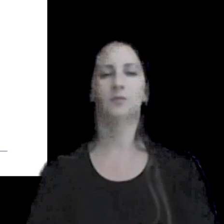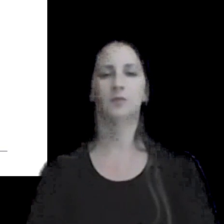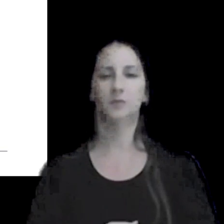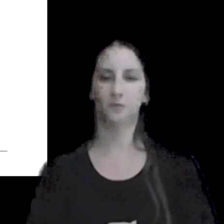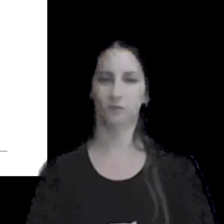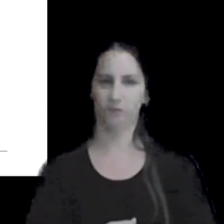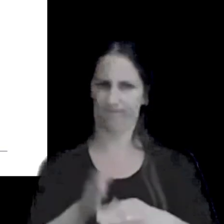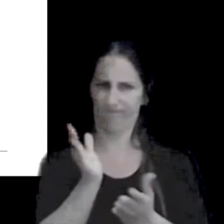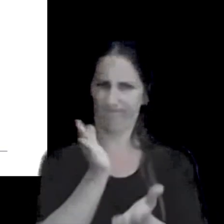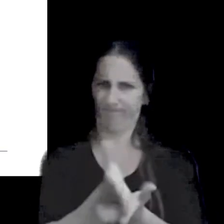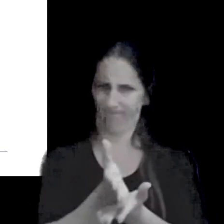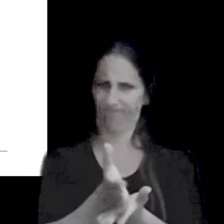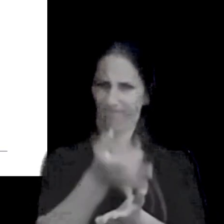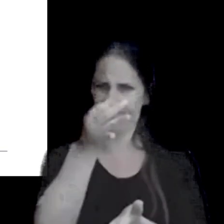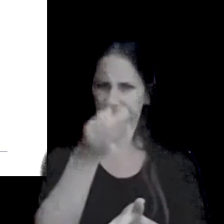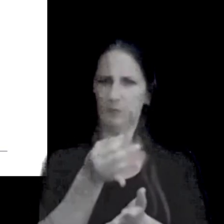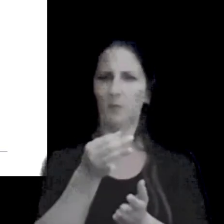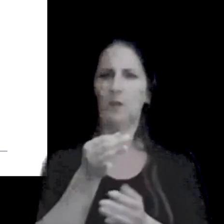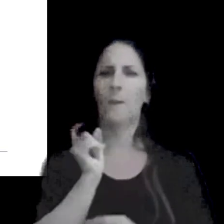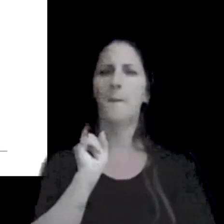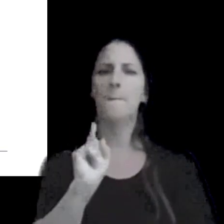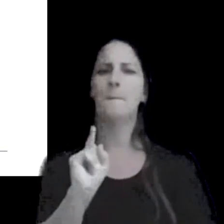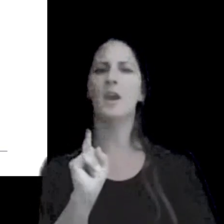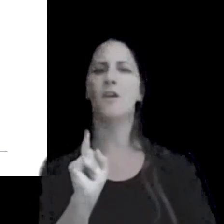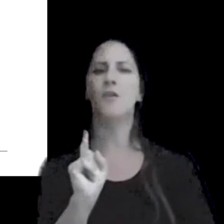estricta sin sin embargo